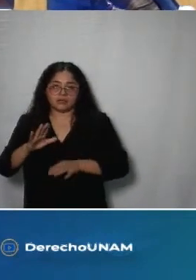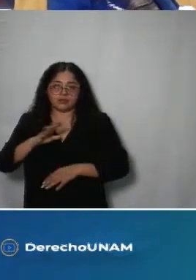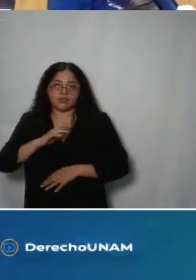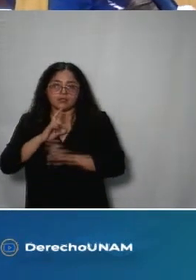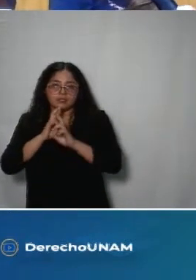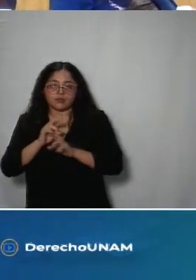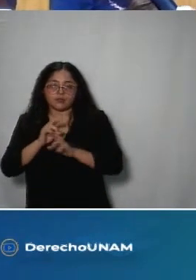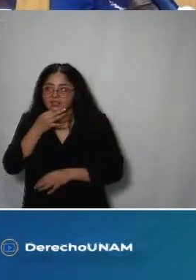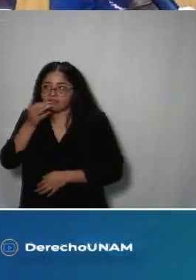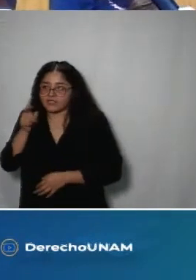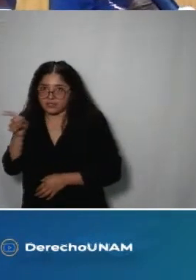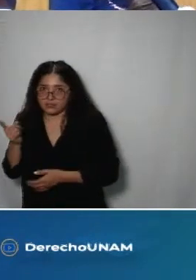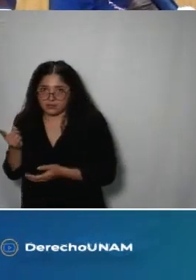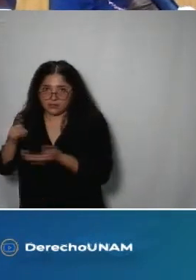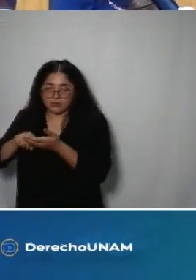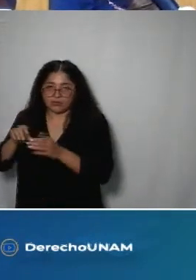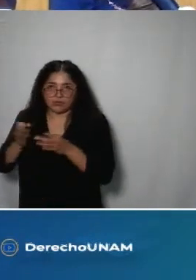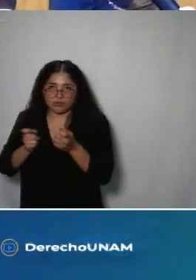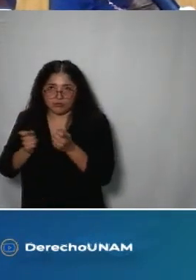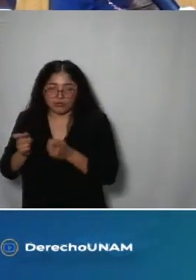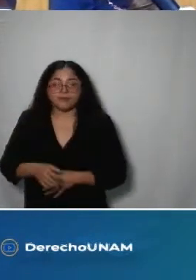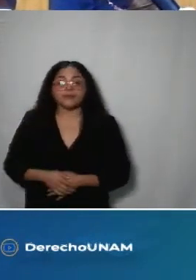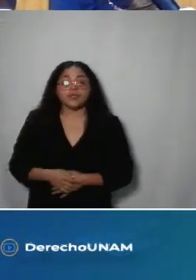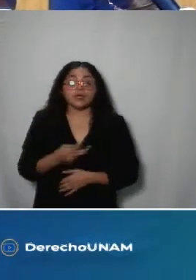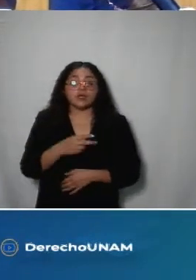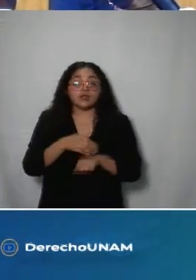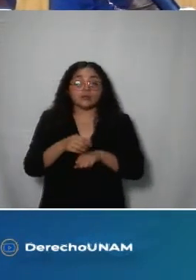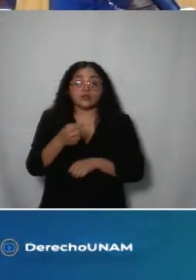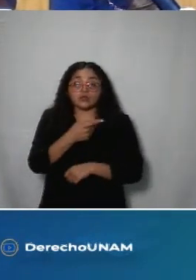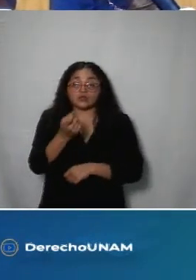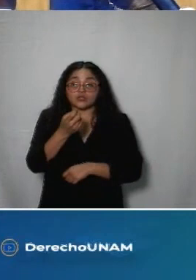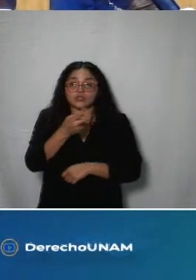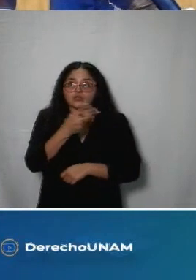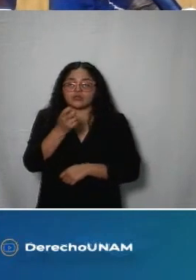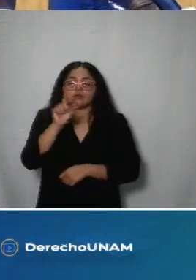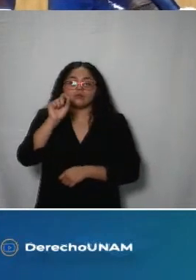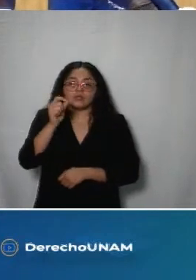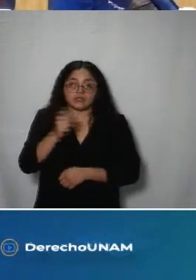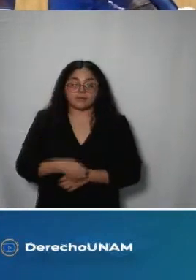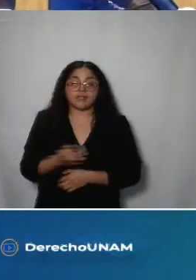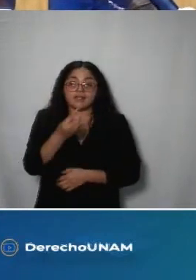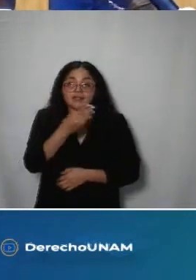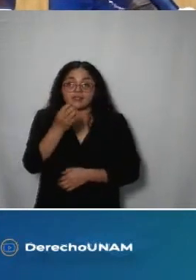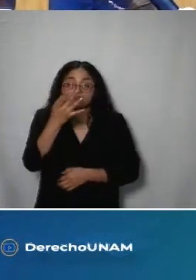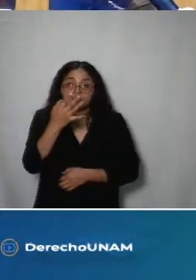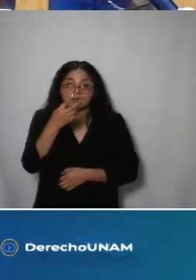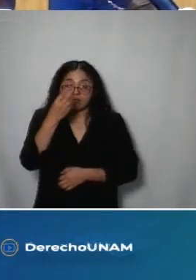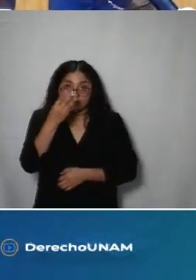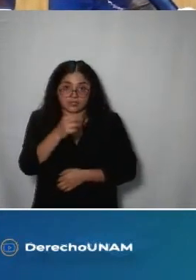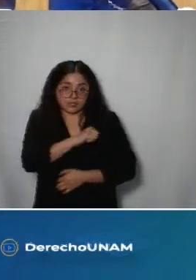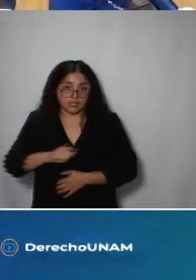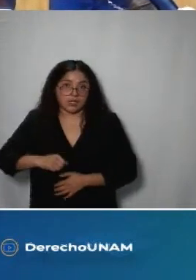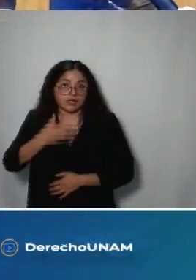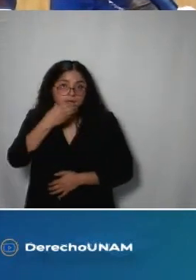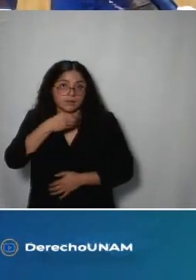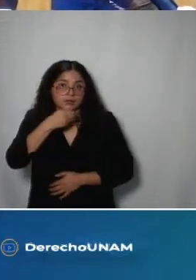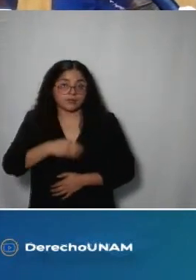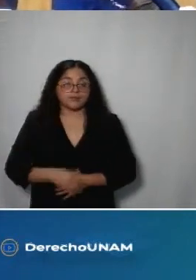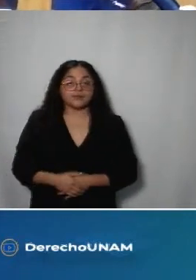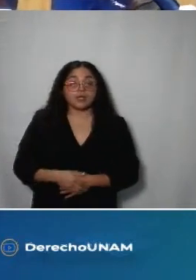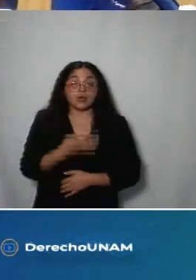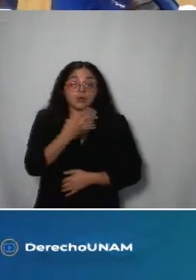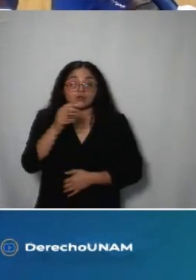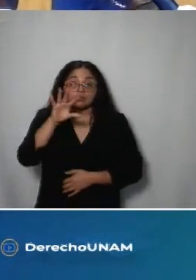se da vista Son los expedientes 220 de la Secretaría de Obras y Servicios 353 de la Alcaldía Venustiano